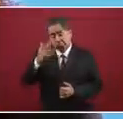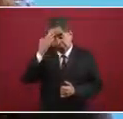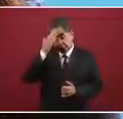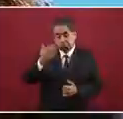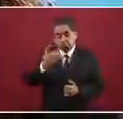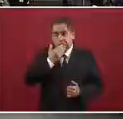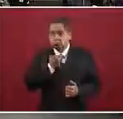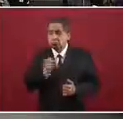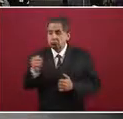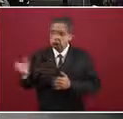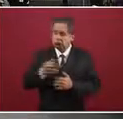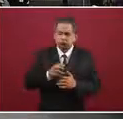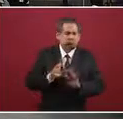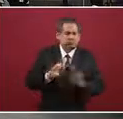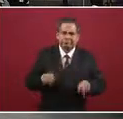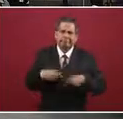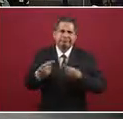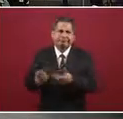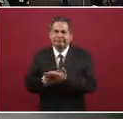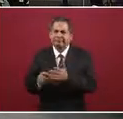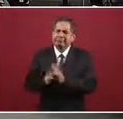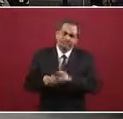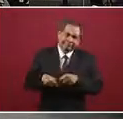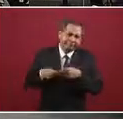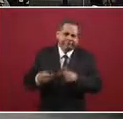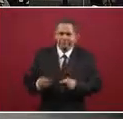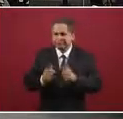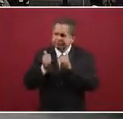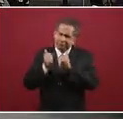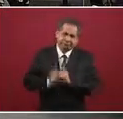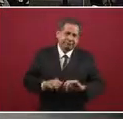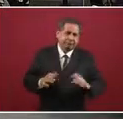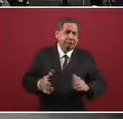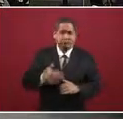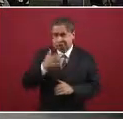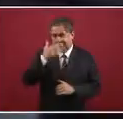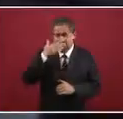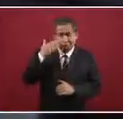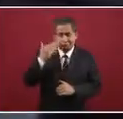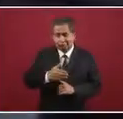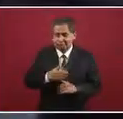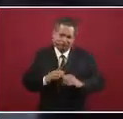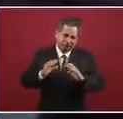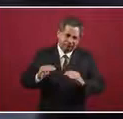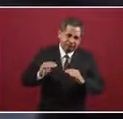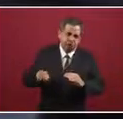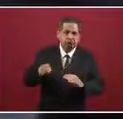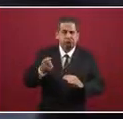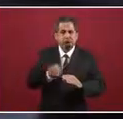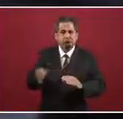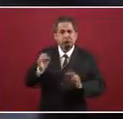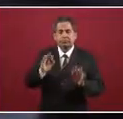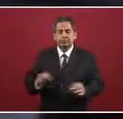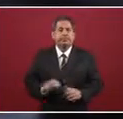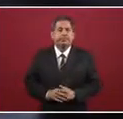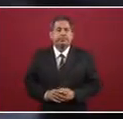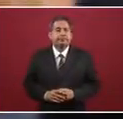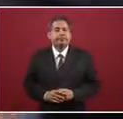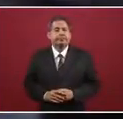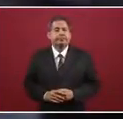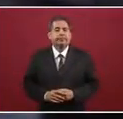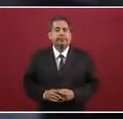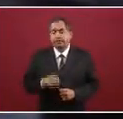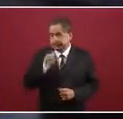poderse quedar con estos jóvenes ya capacitados específicamente en habilidades concretas. Y hemos